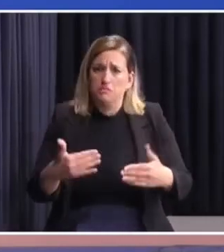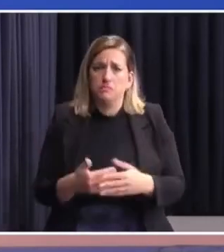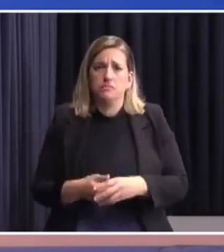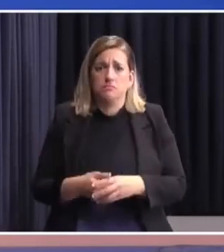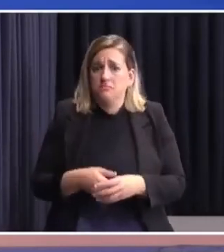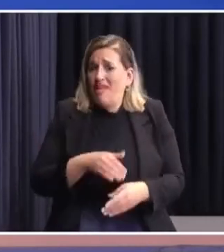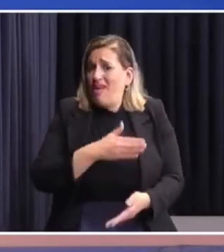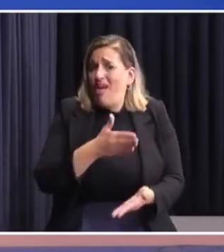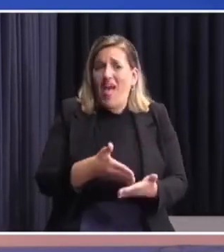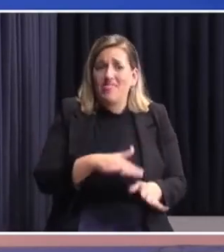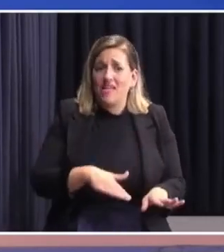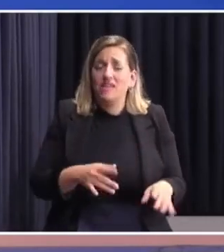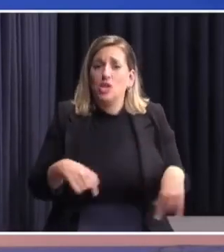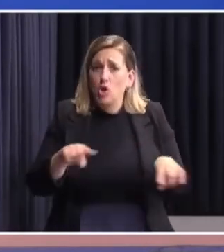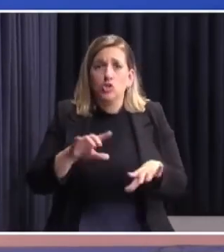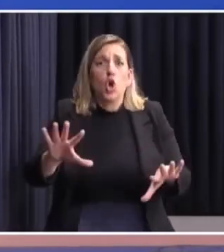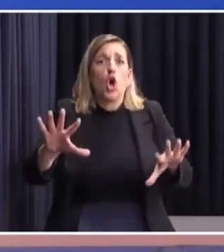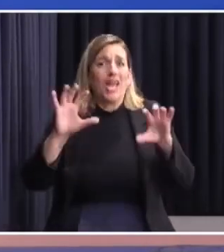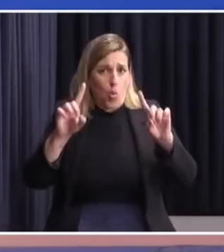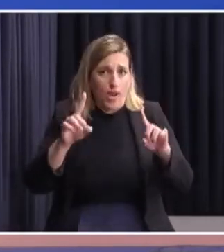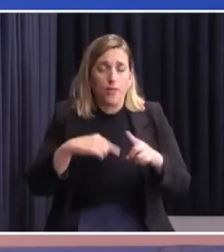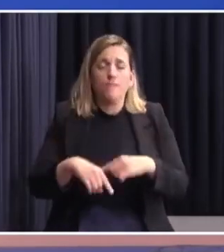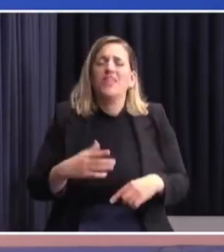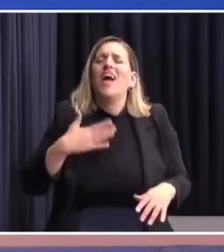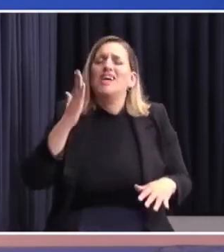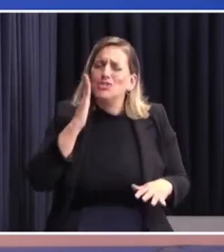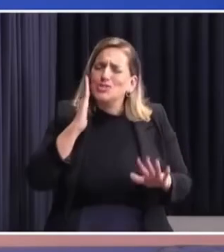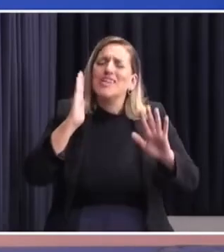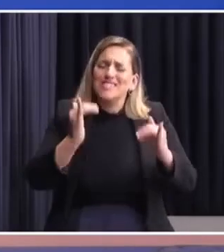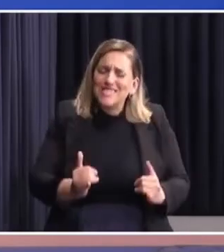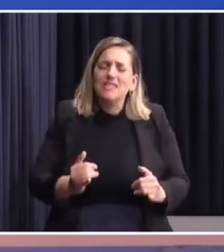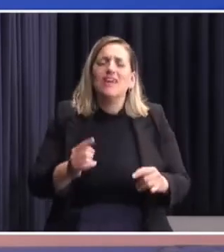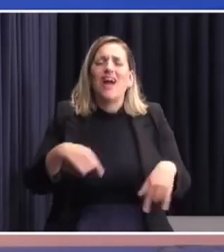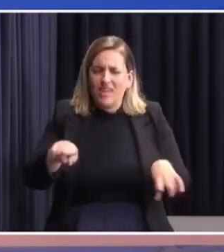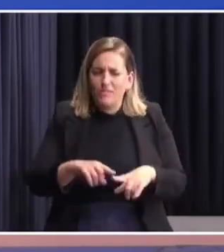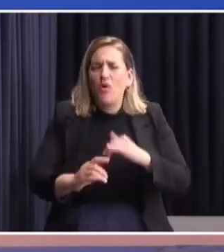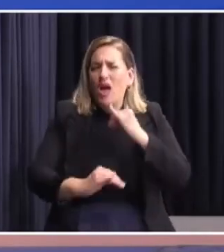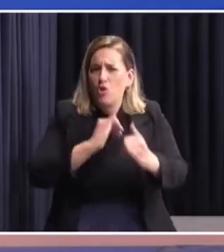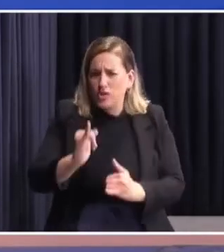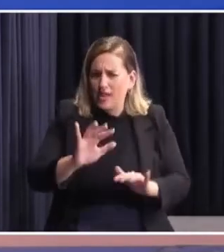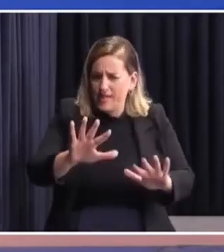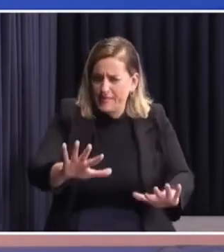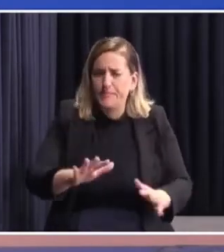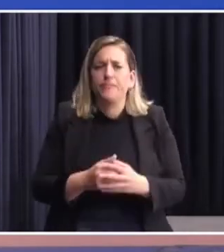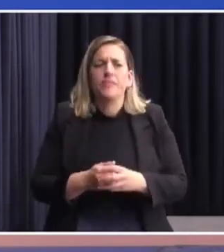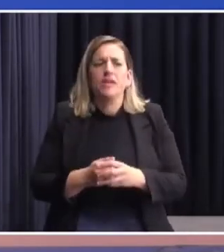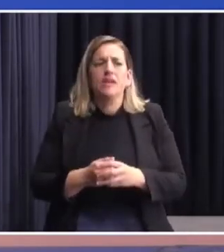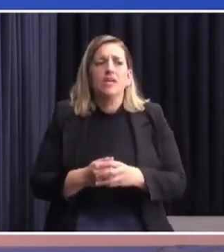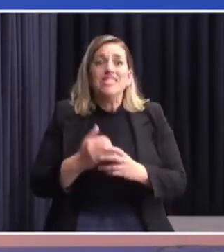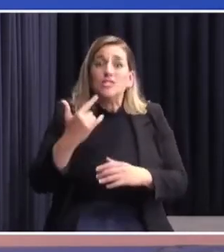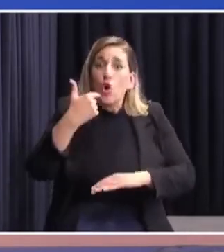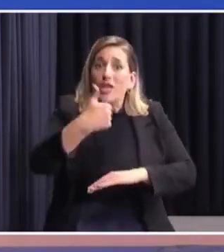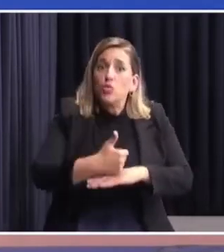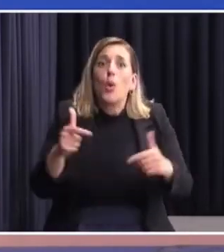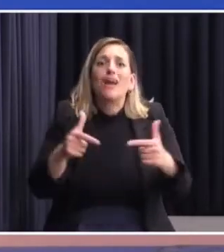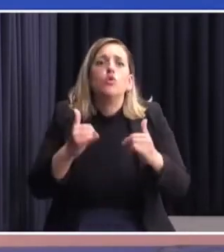Y hasta ahí lo que recuerdo, una cosa porque sé que he estado comentado y quiero aclarar, si estuve